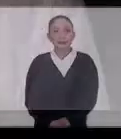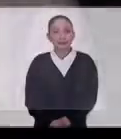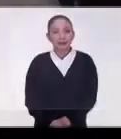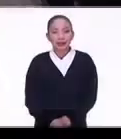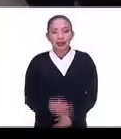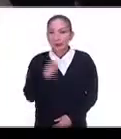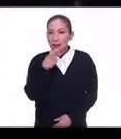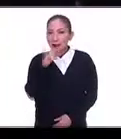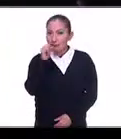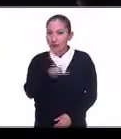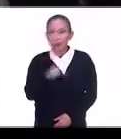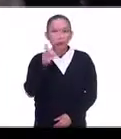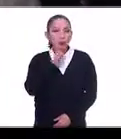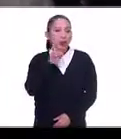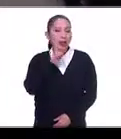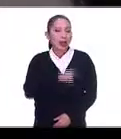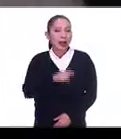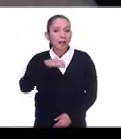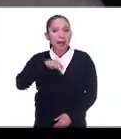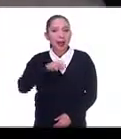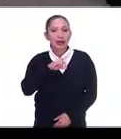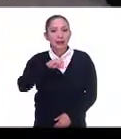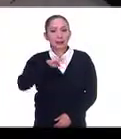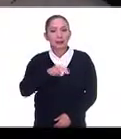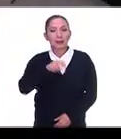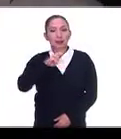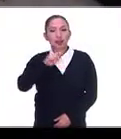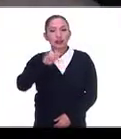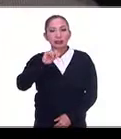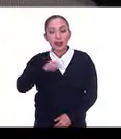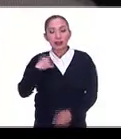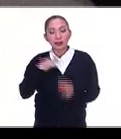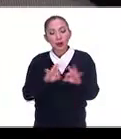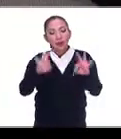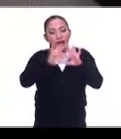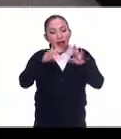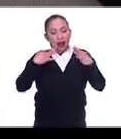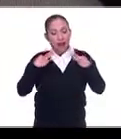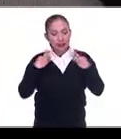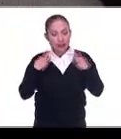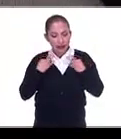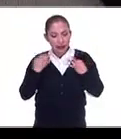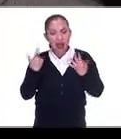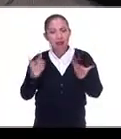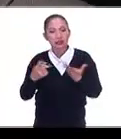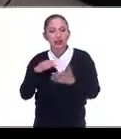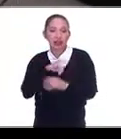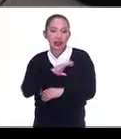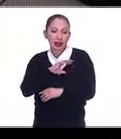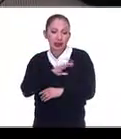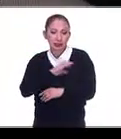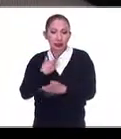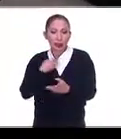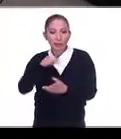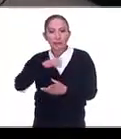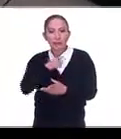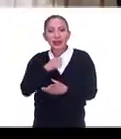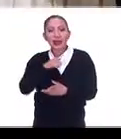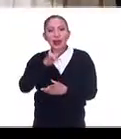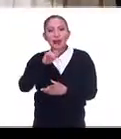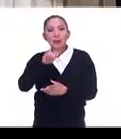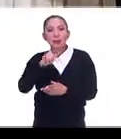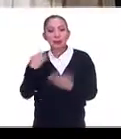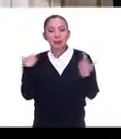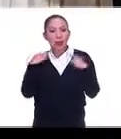Para hablar de Madame Rostán, de la importancia de los textiles, pero también de nuestro querido Miguel Emportilla, está con